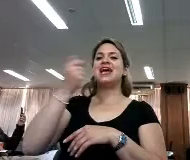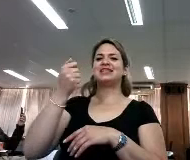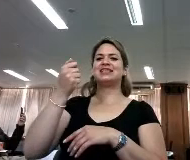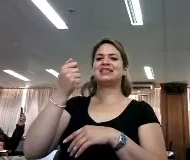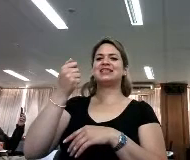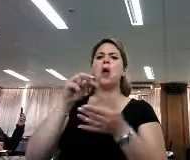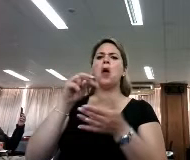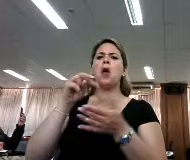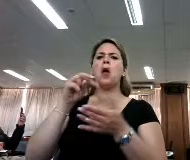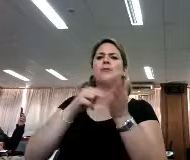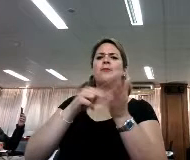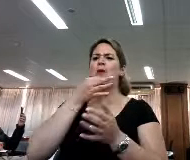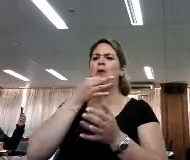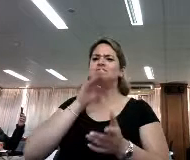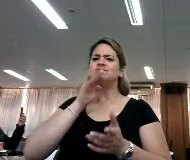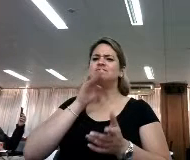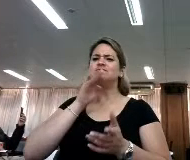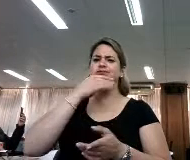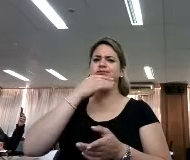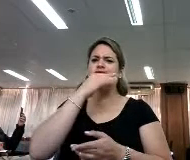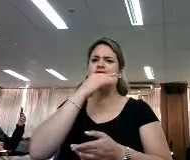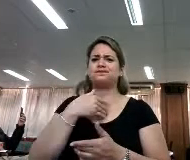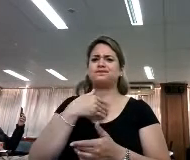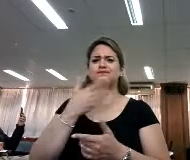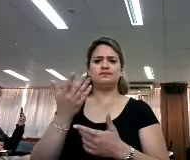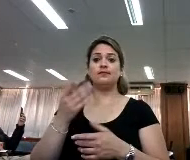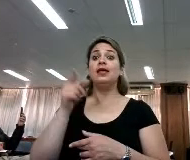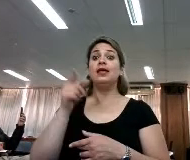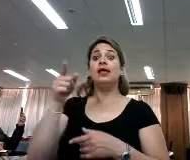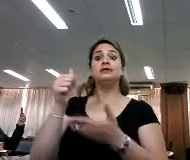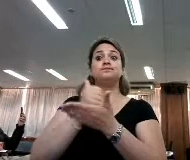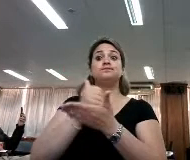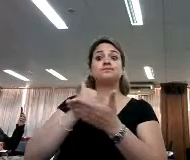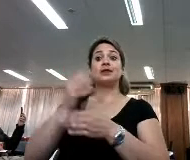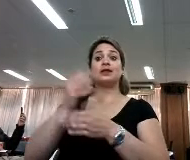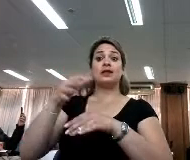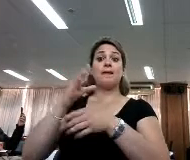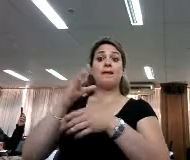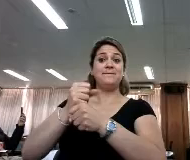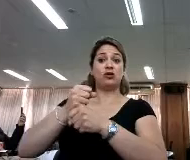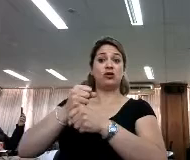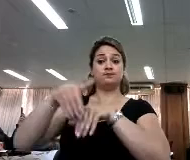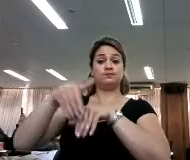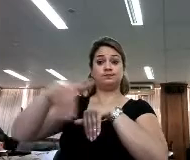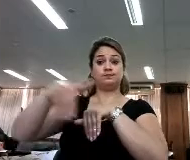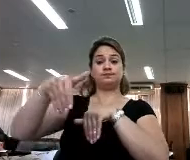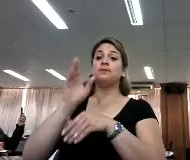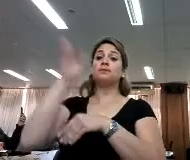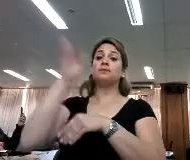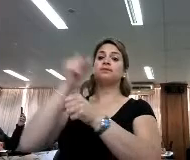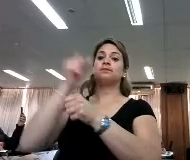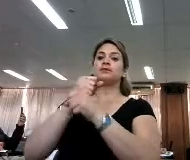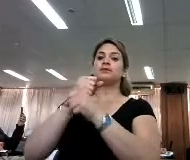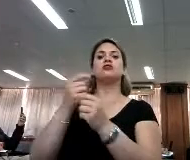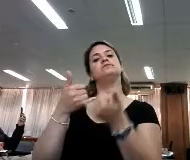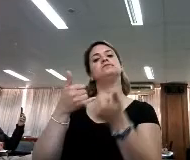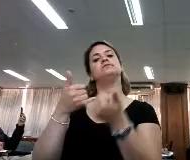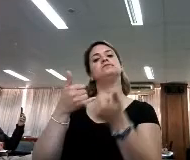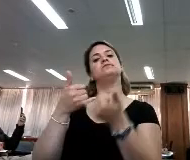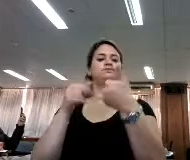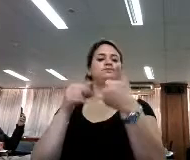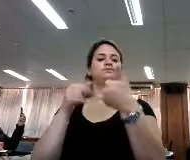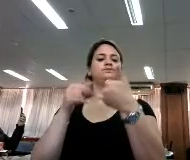debemos entender, estaba esperando el bus para ir a su trabajo, y estaba leyendo en su celular, y de pronto